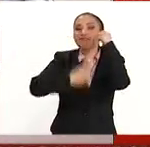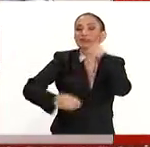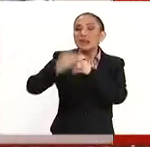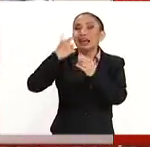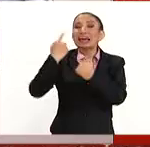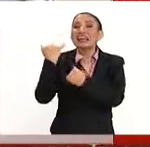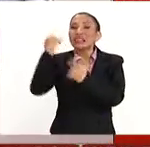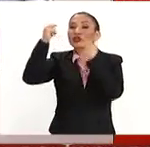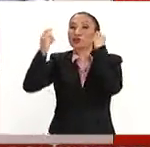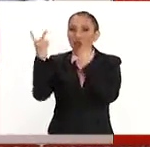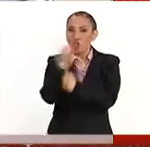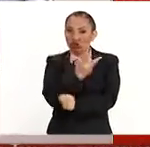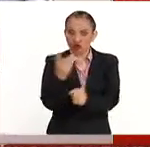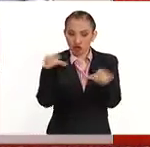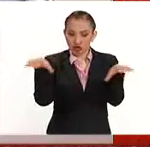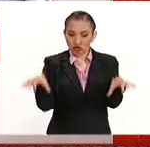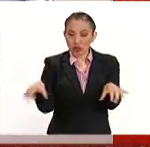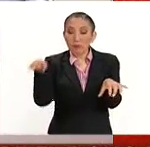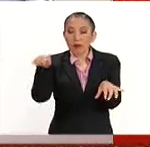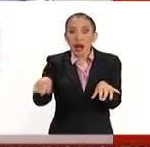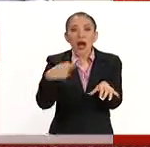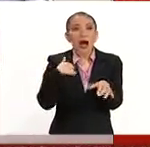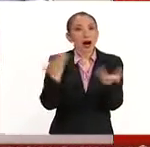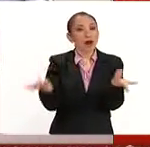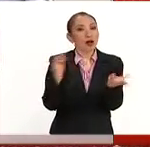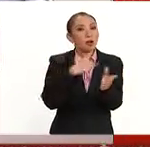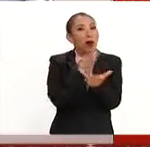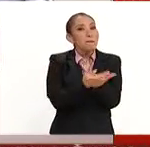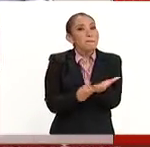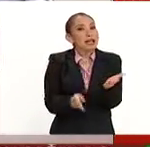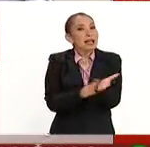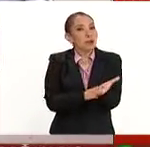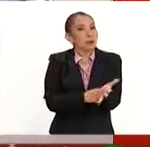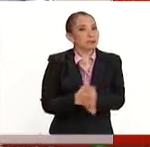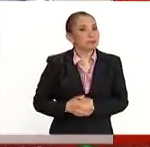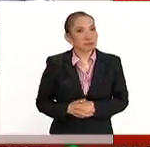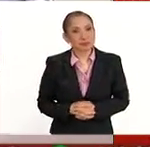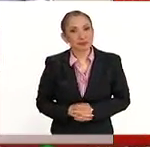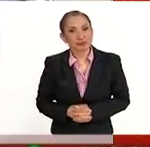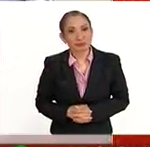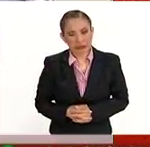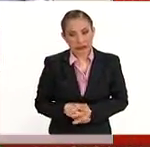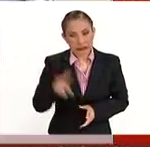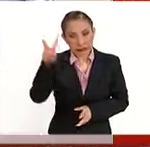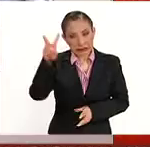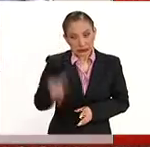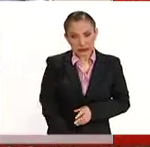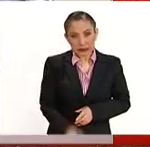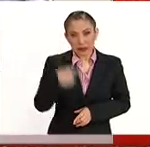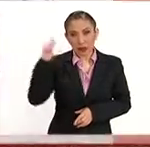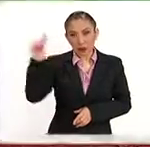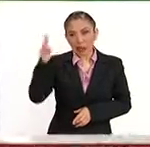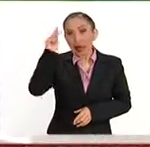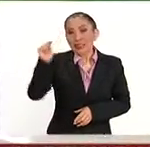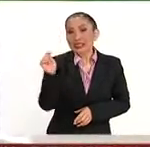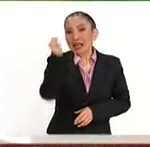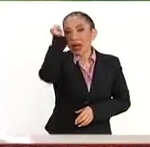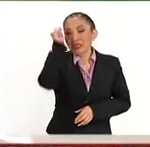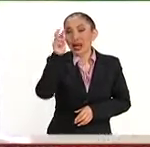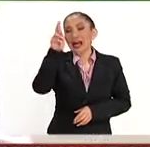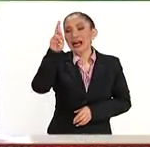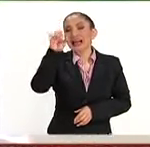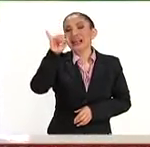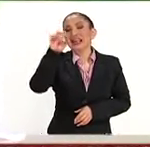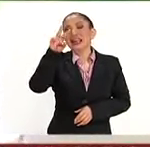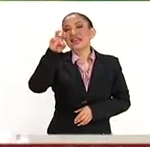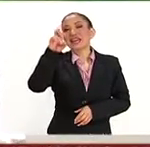turismo, ambas impartidas, pero en modalidad bilingüe. Es correcto, la Universidad Tecnológica de la Riviera